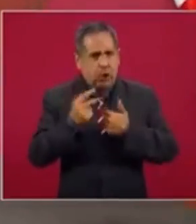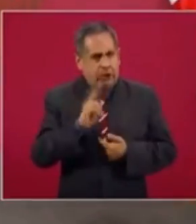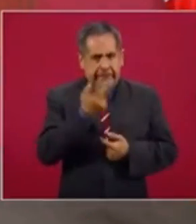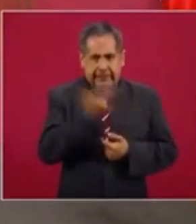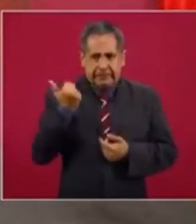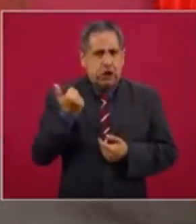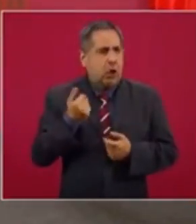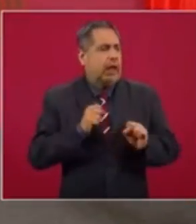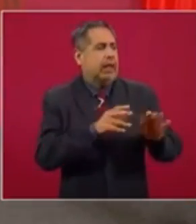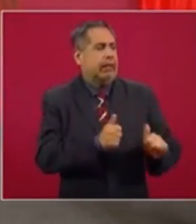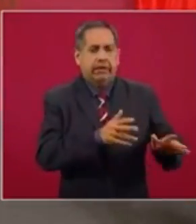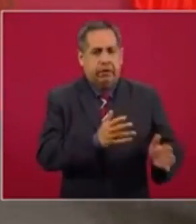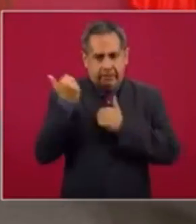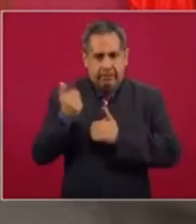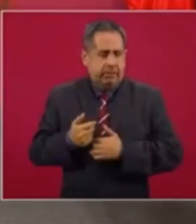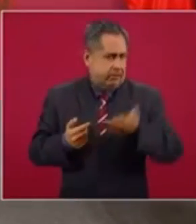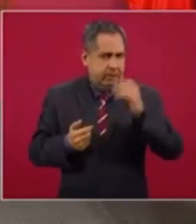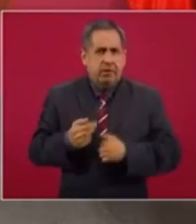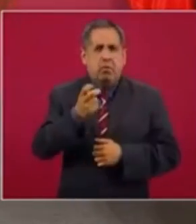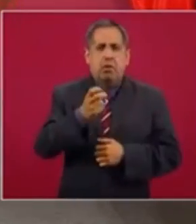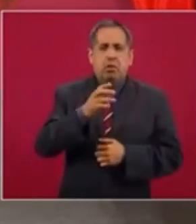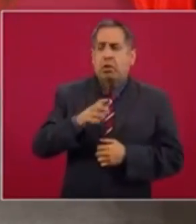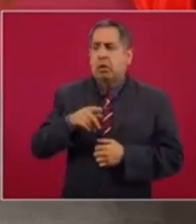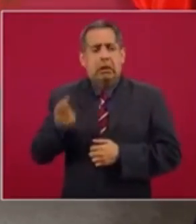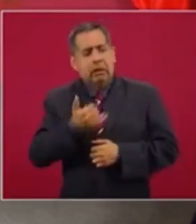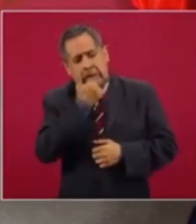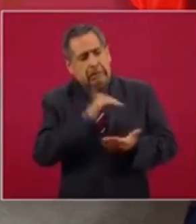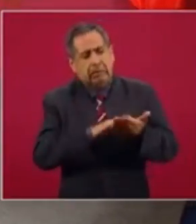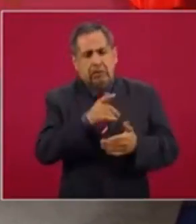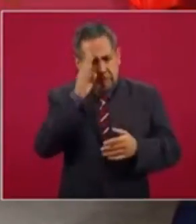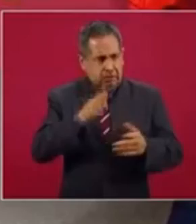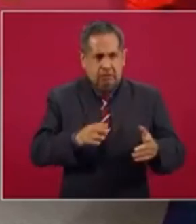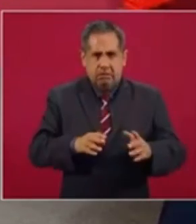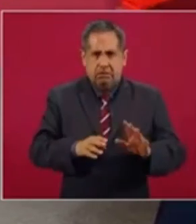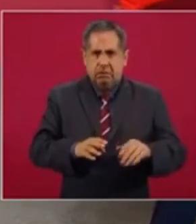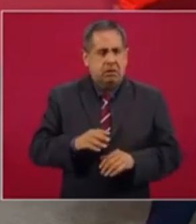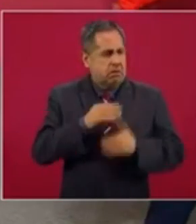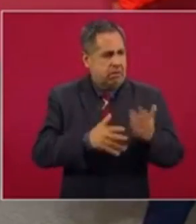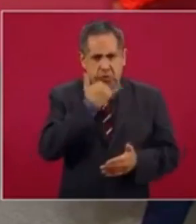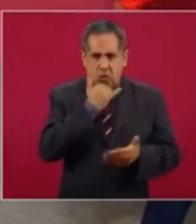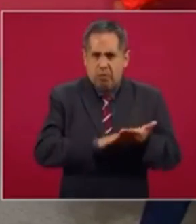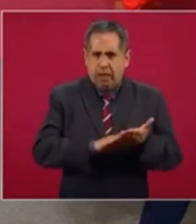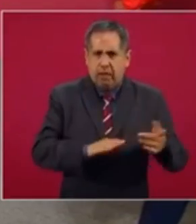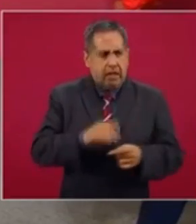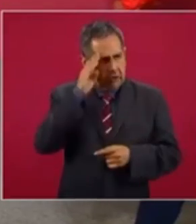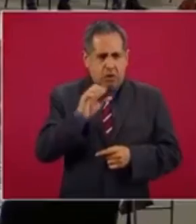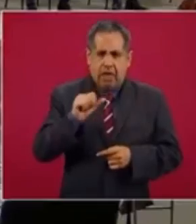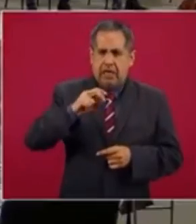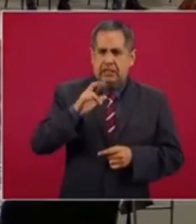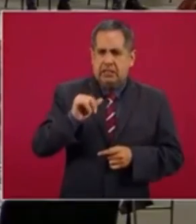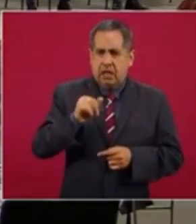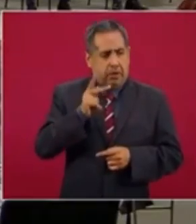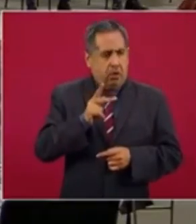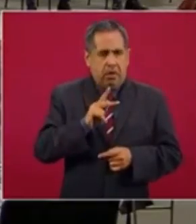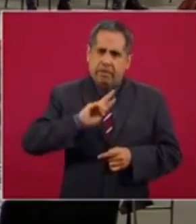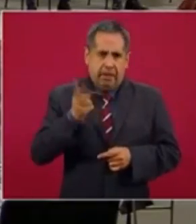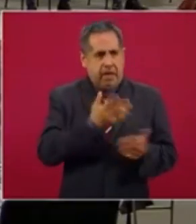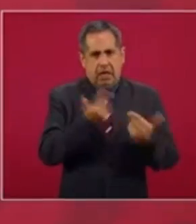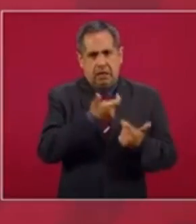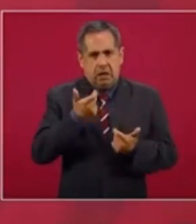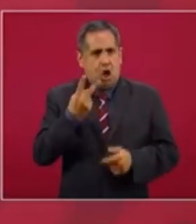regresar al erario. Por eso si me dice, oye, ofrezcale una disculpa al señor. Claro que le ofrezco una disculpa al señor Asira. Nada más que devuelva